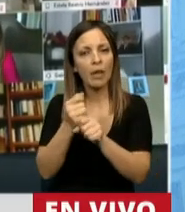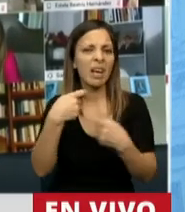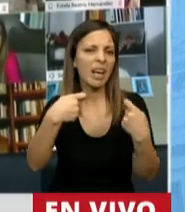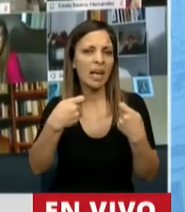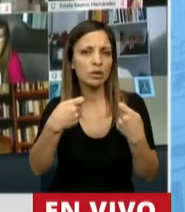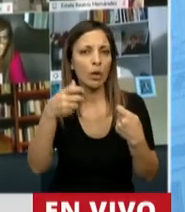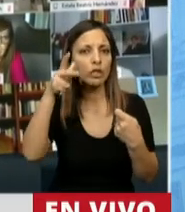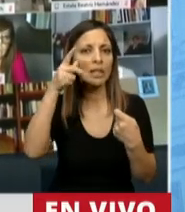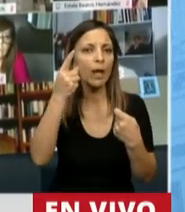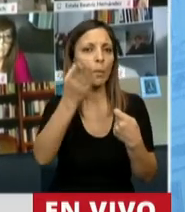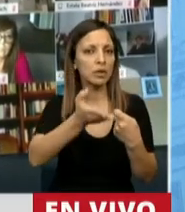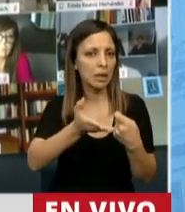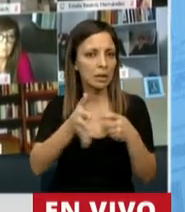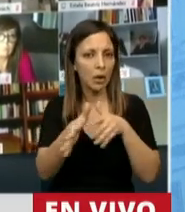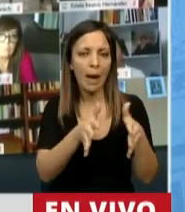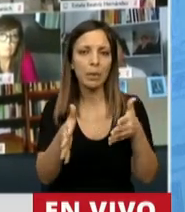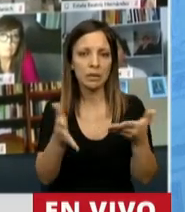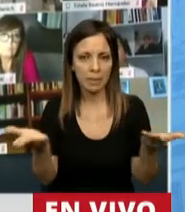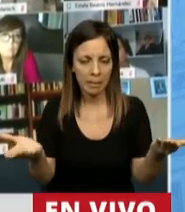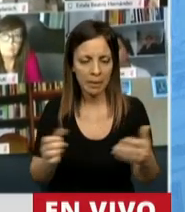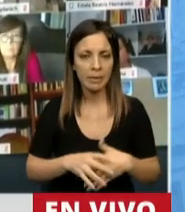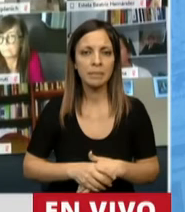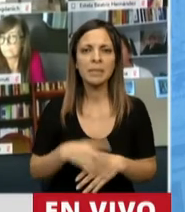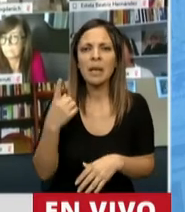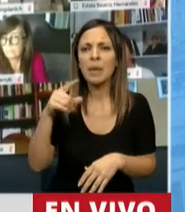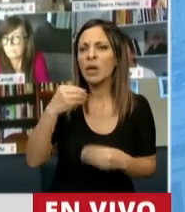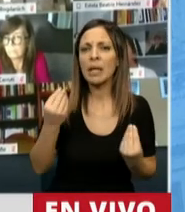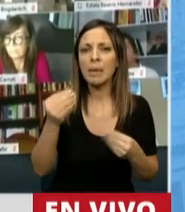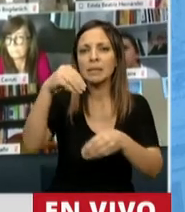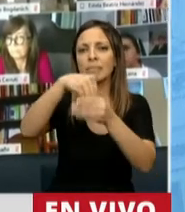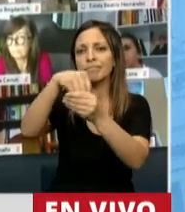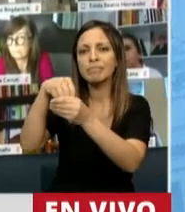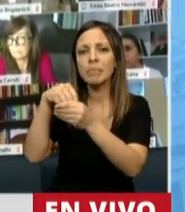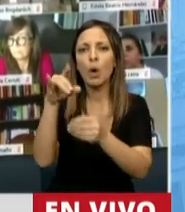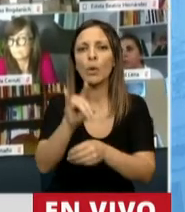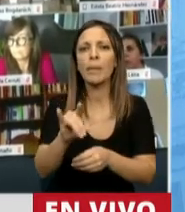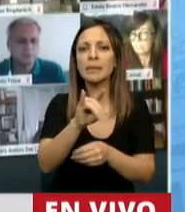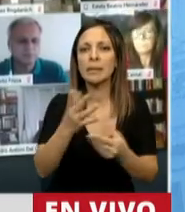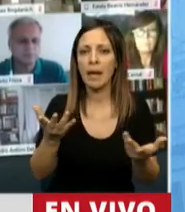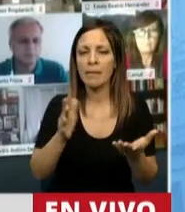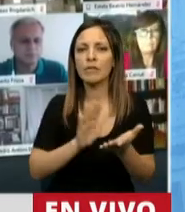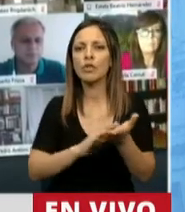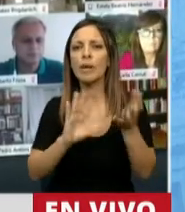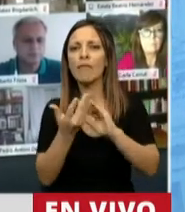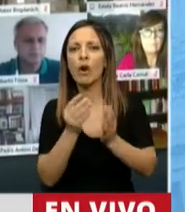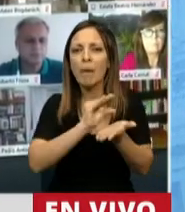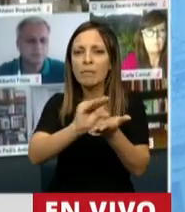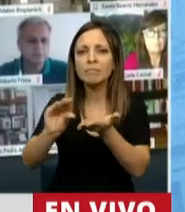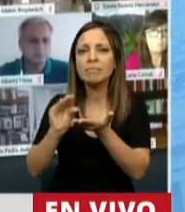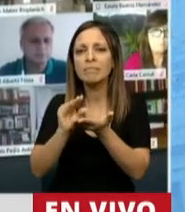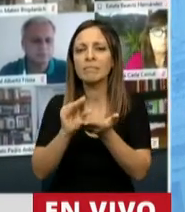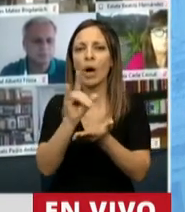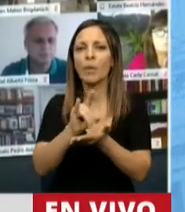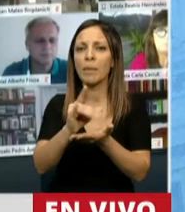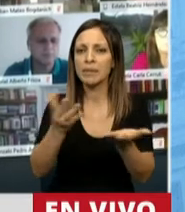un 81%. ¿Para qué está pasando en la universidad? Respecto a la técnica presupuestaria. La universidad